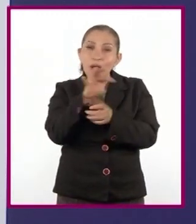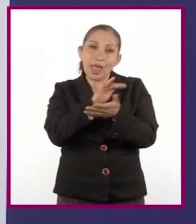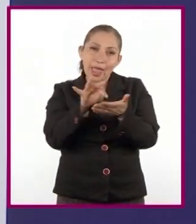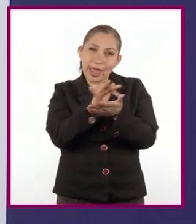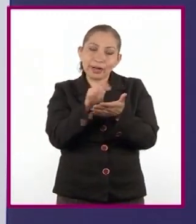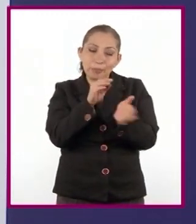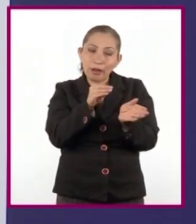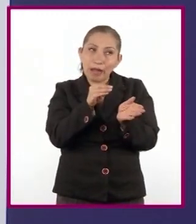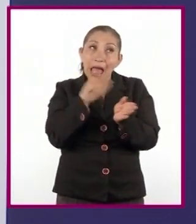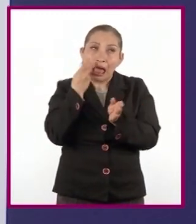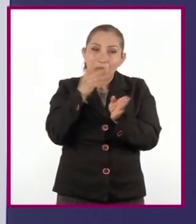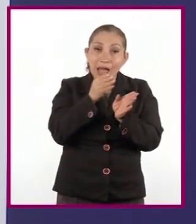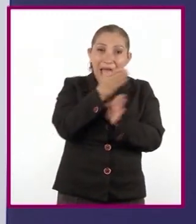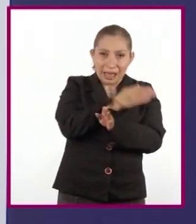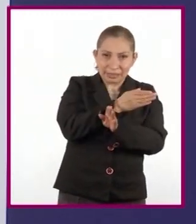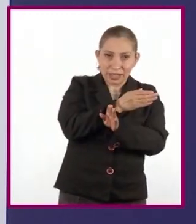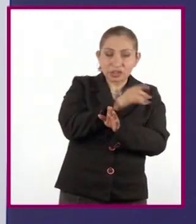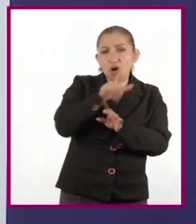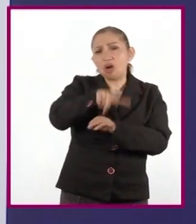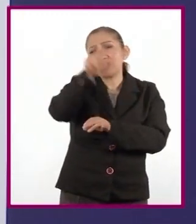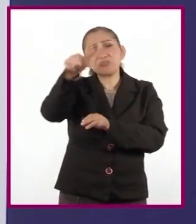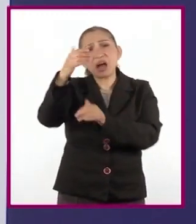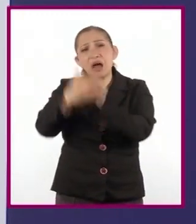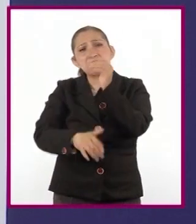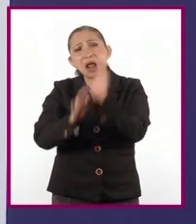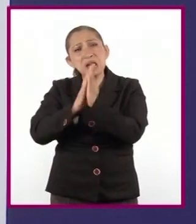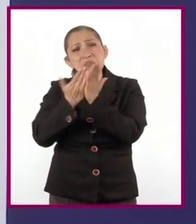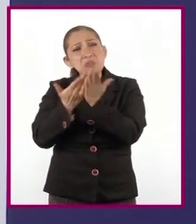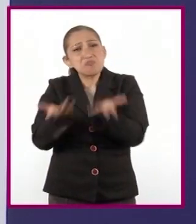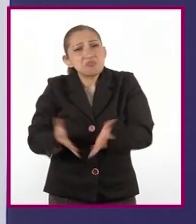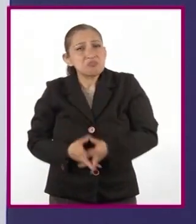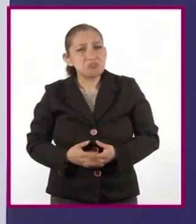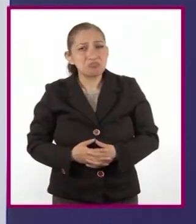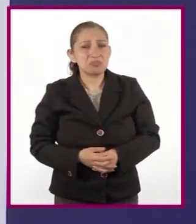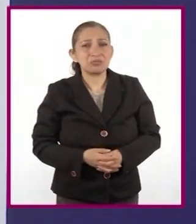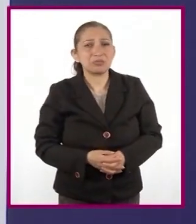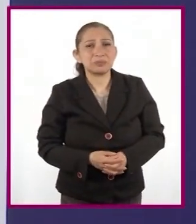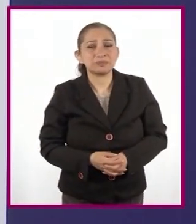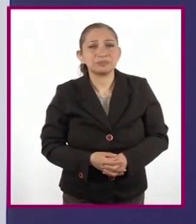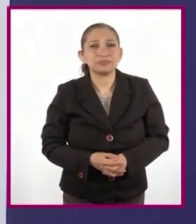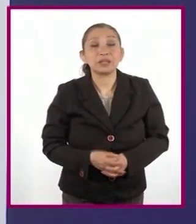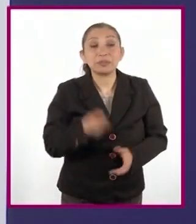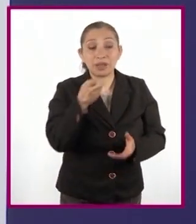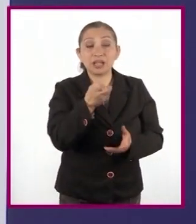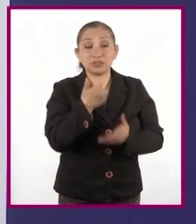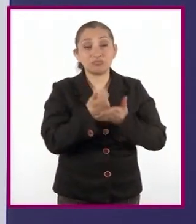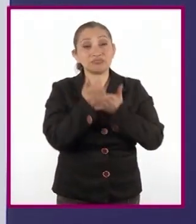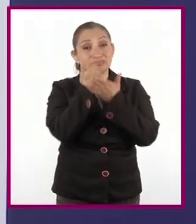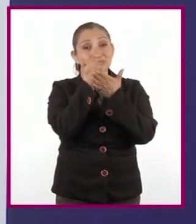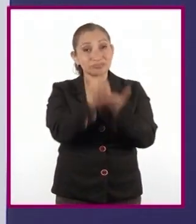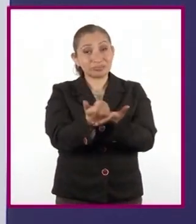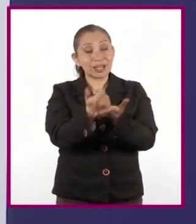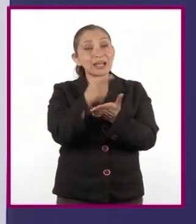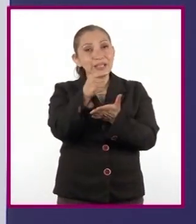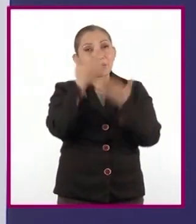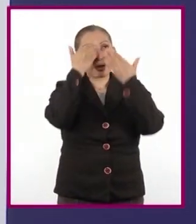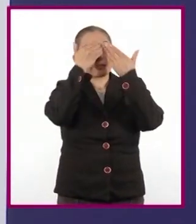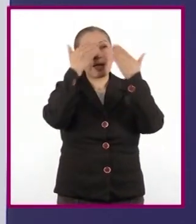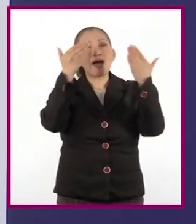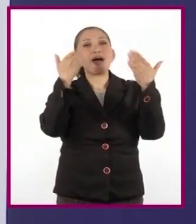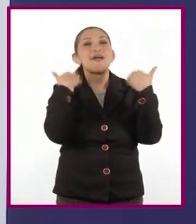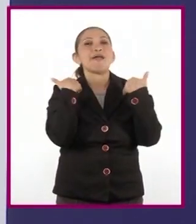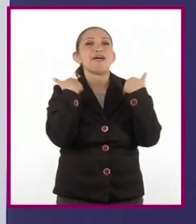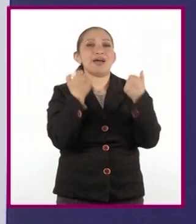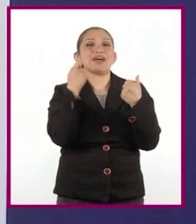lean ya sea antes o después de leer la obra literaria pues esto les permitirá tener una mejor